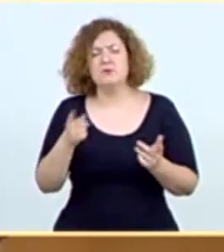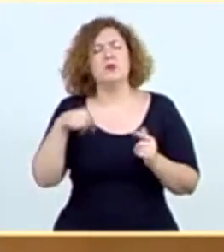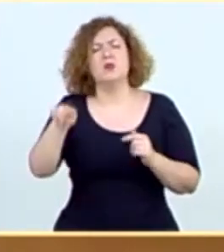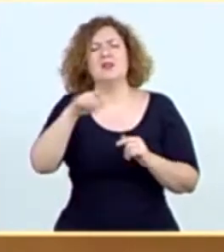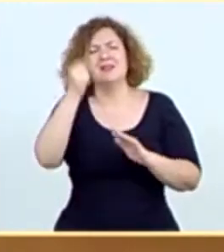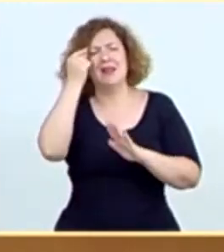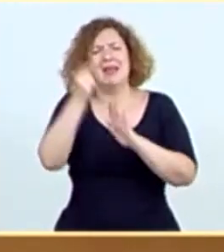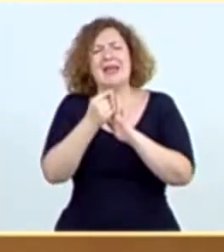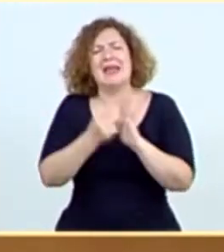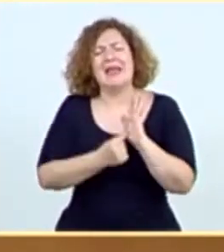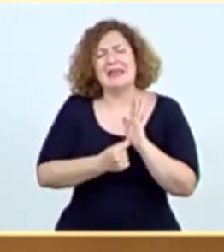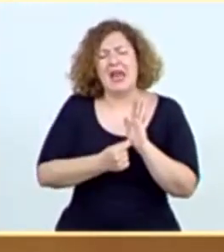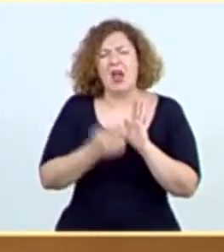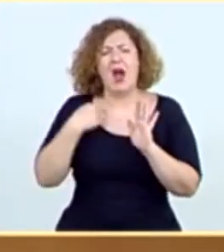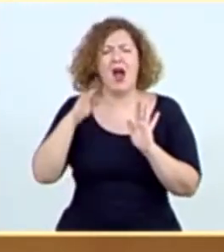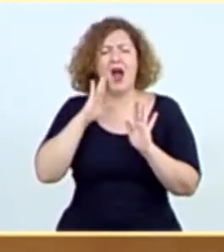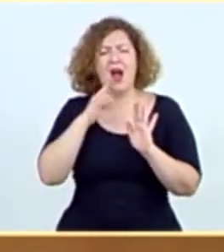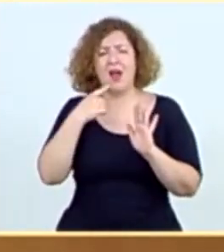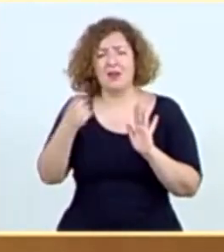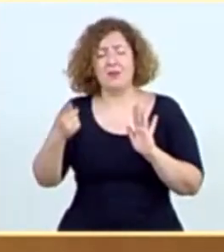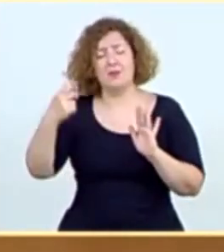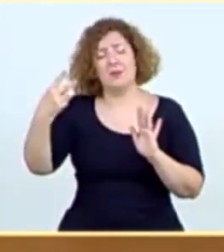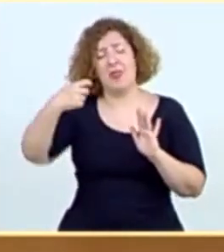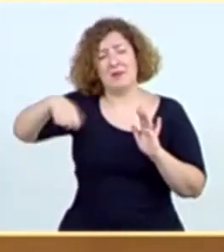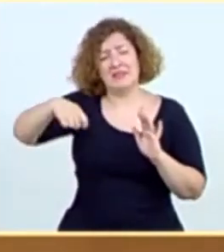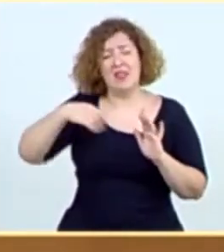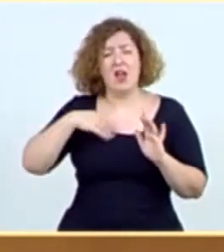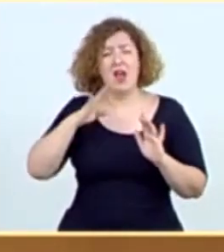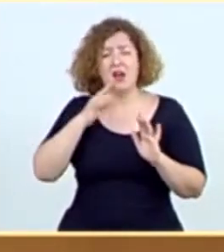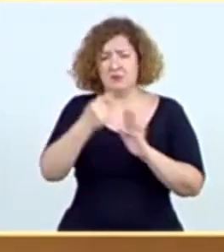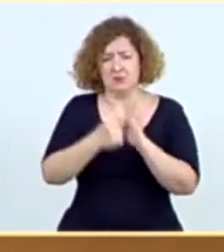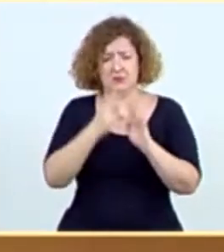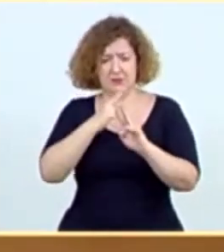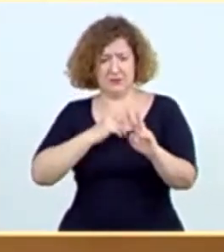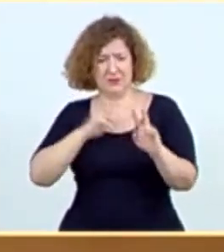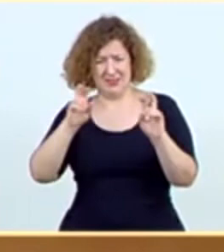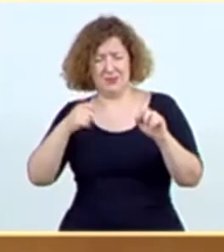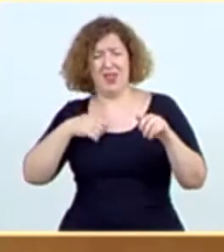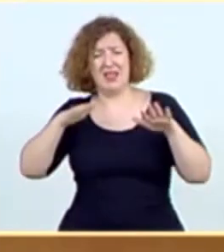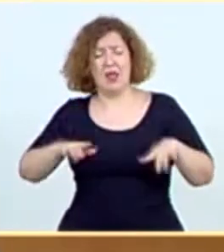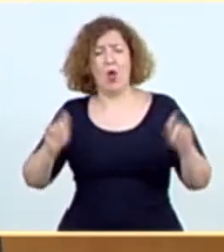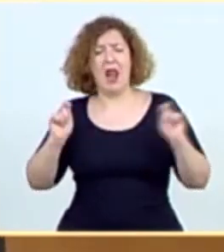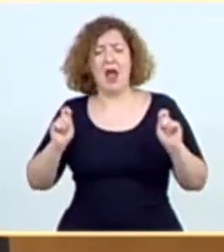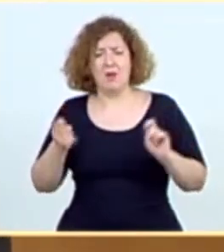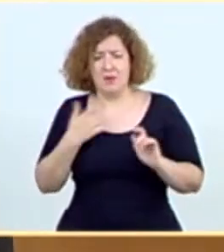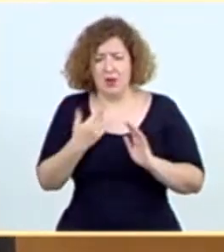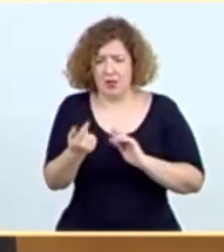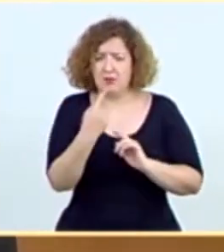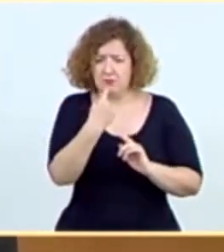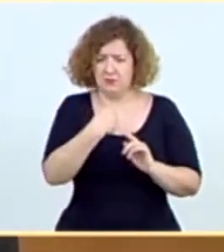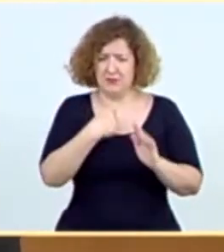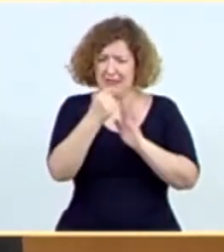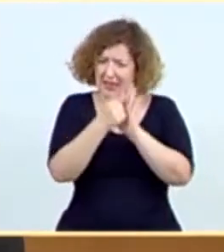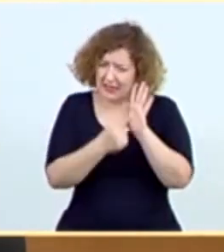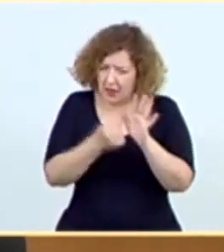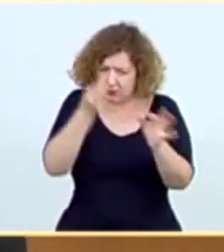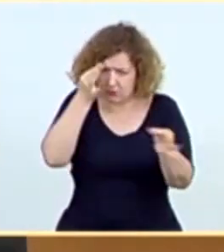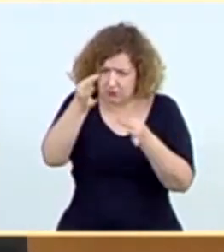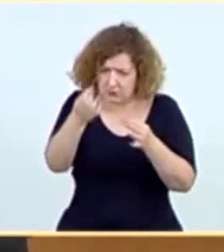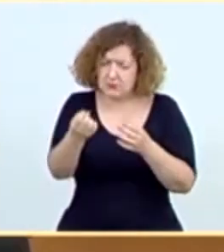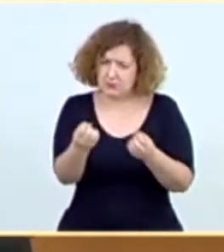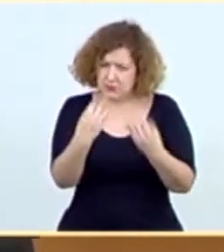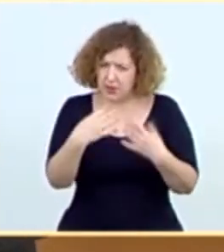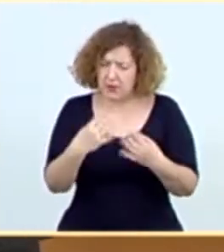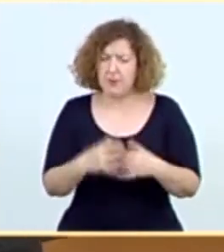criterios que el otro día hablaba la vicepresidente del Gobierno para decretar el estado de alarma. Me gustaría que me lo precisara. Y en